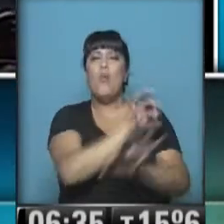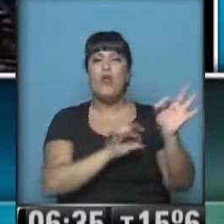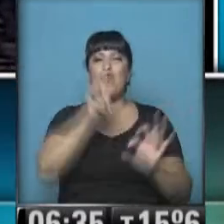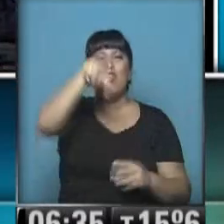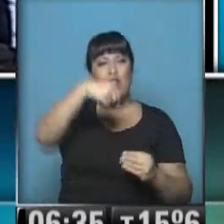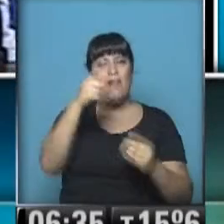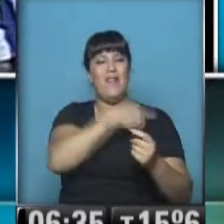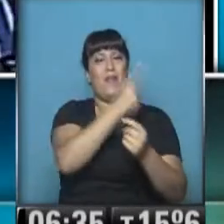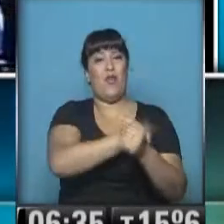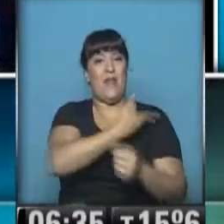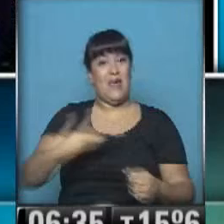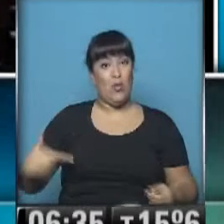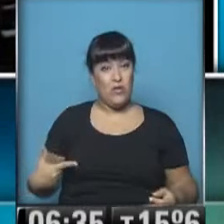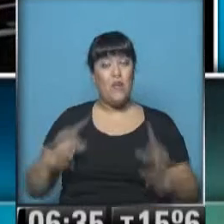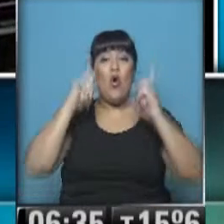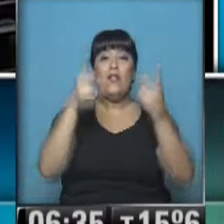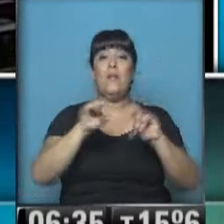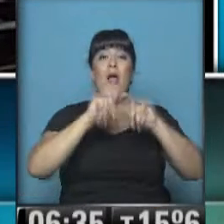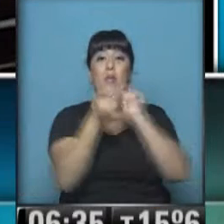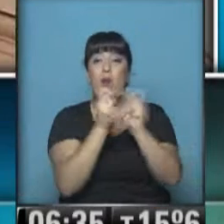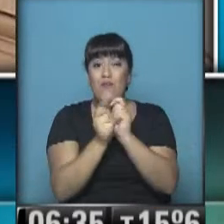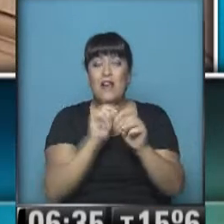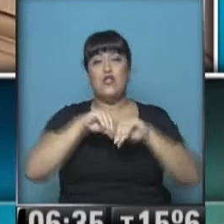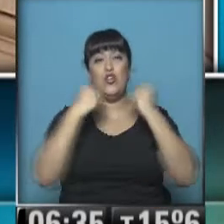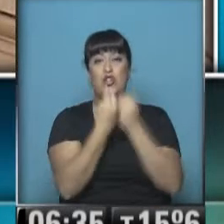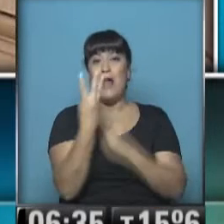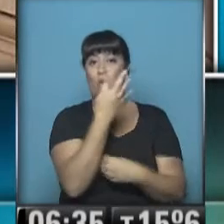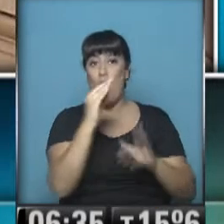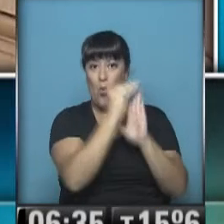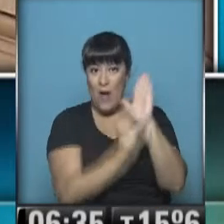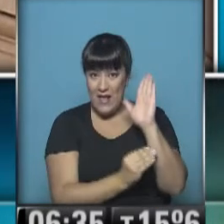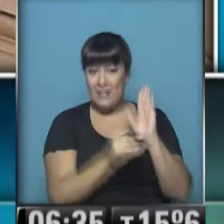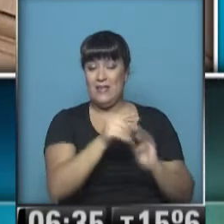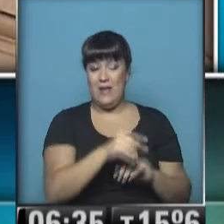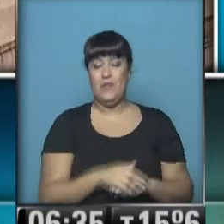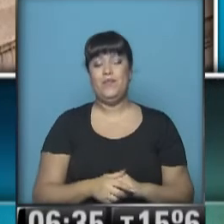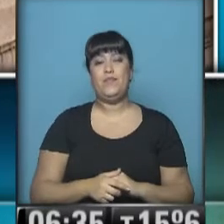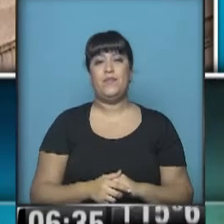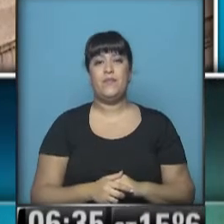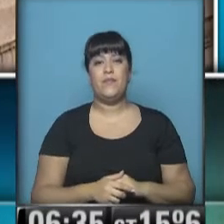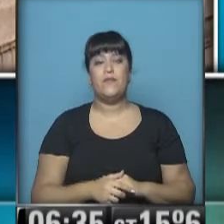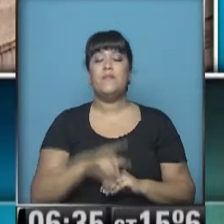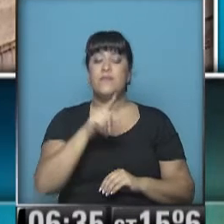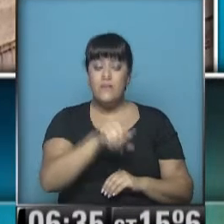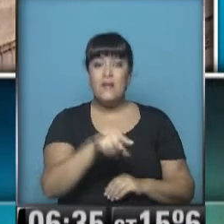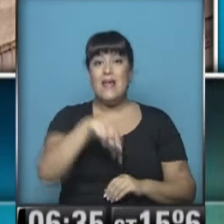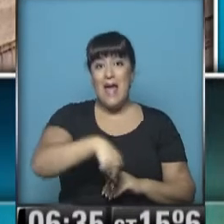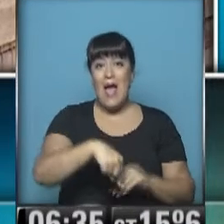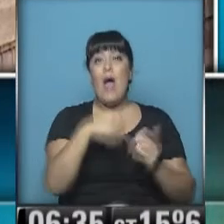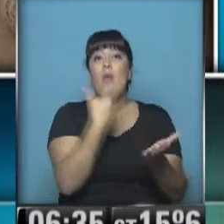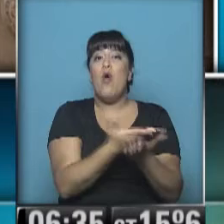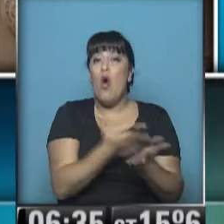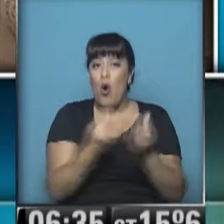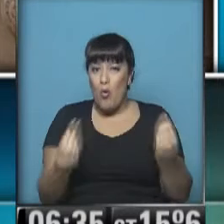el Ejecutivo, incluidas 40 las modificaciones realizadas durante las audiencias públicas. La iniciativa propone